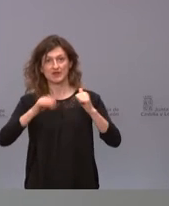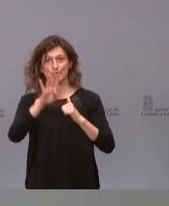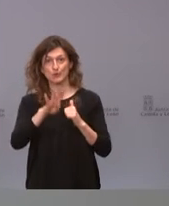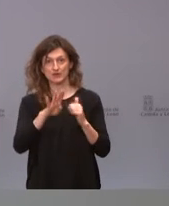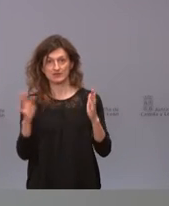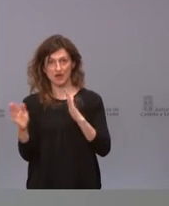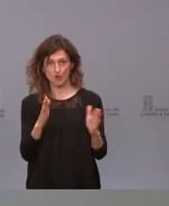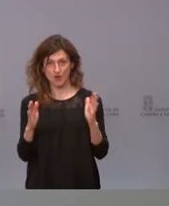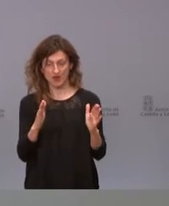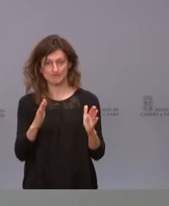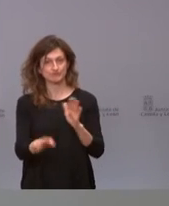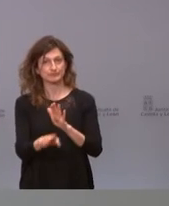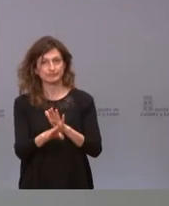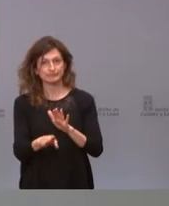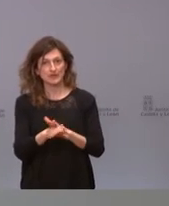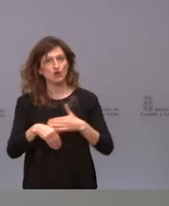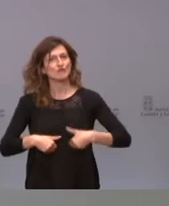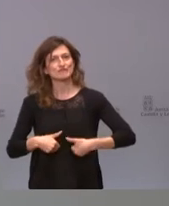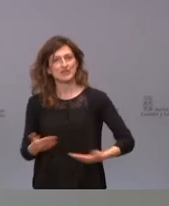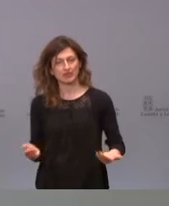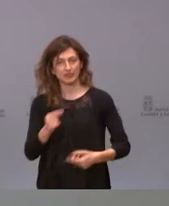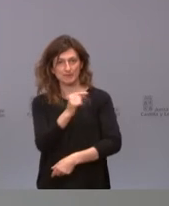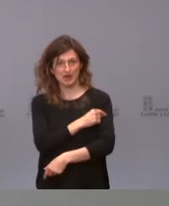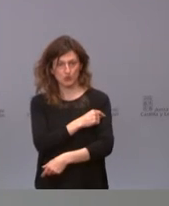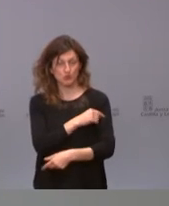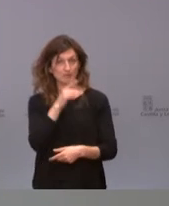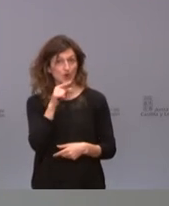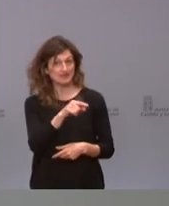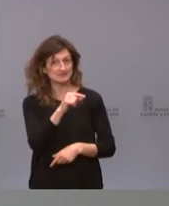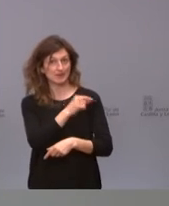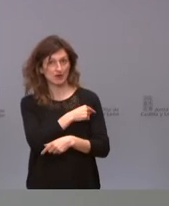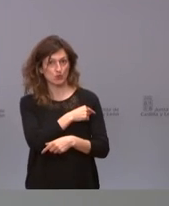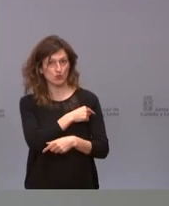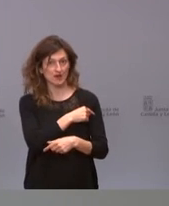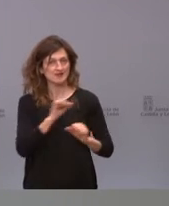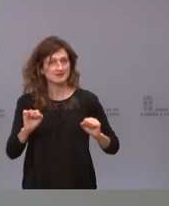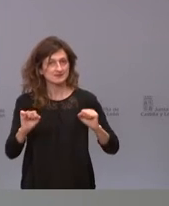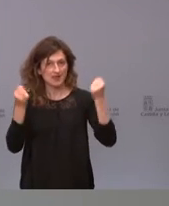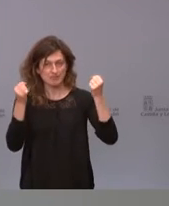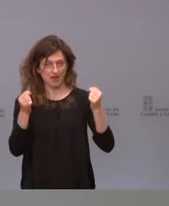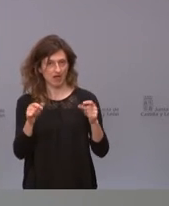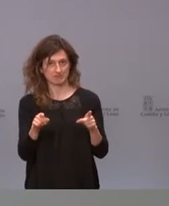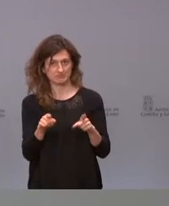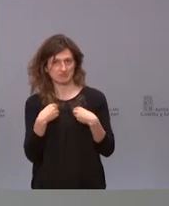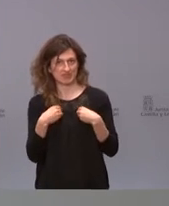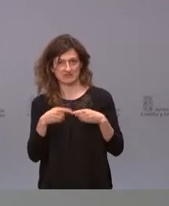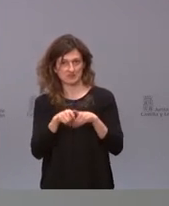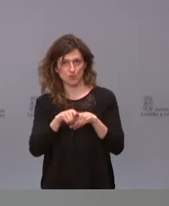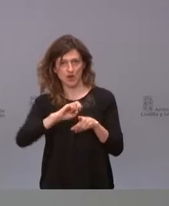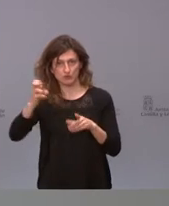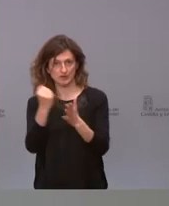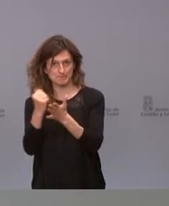la cuarta ola que sigamos confiando en esta vacuna porque esta vacuna salvará igual que las demás salvará vidas y